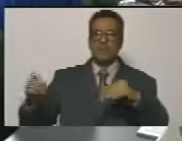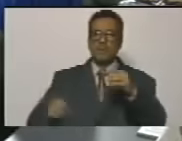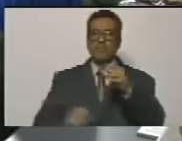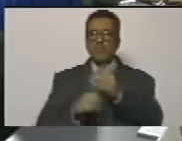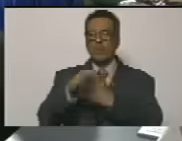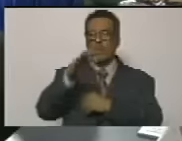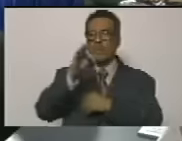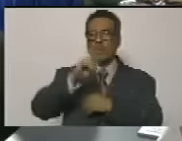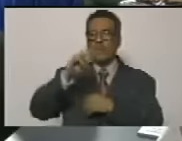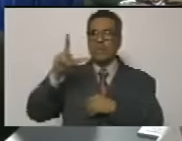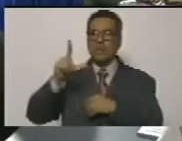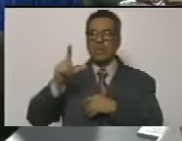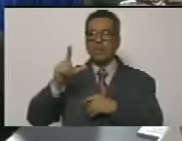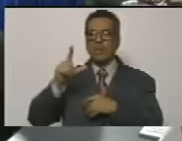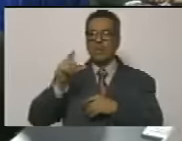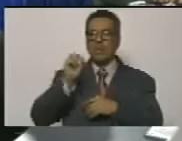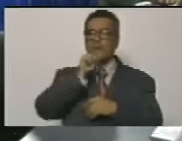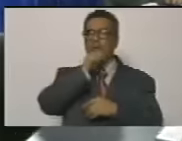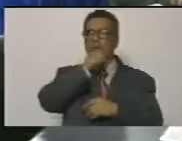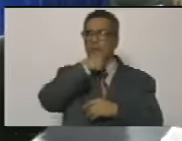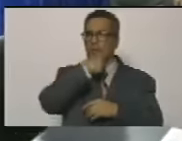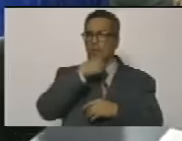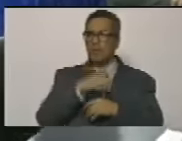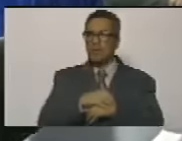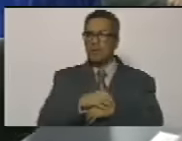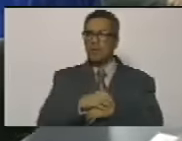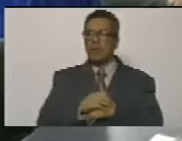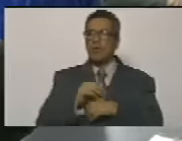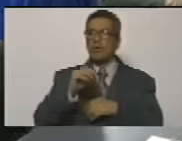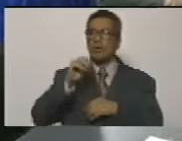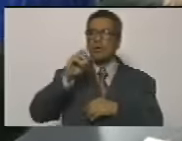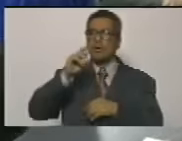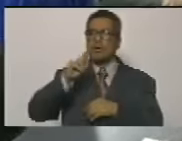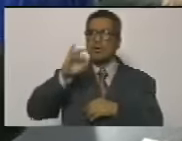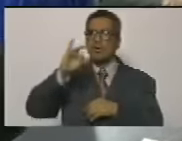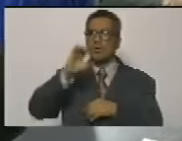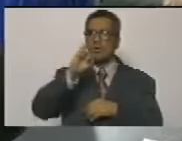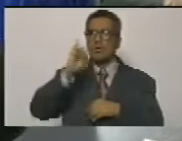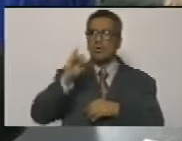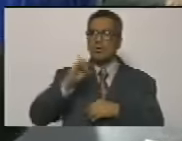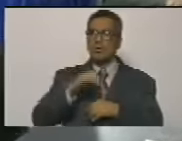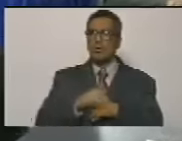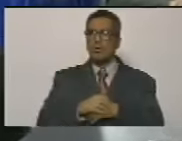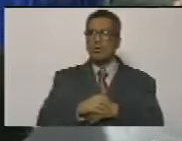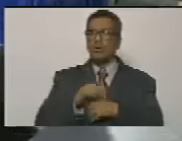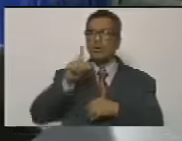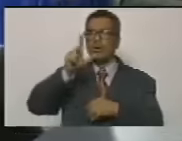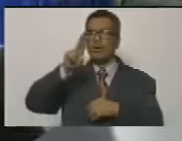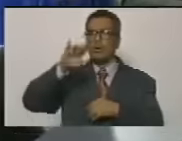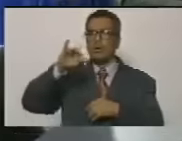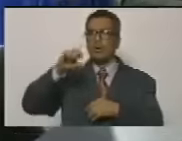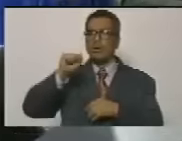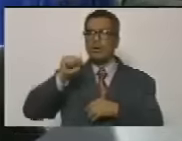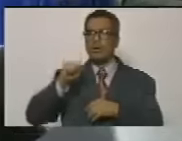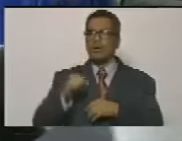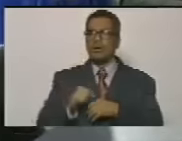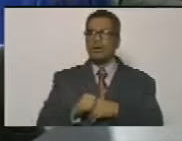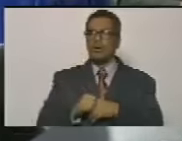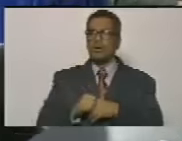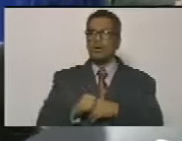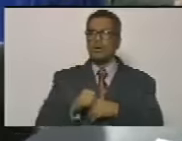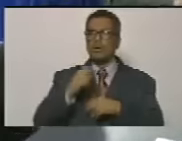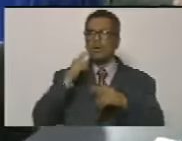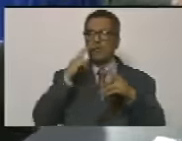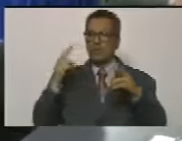del viejo Luis el viejo Luis donde